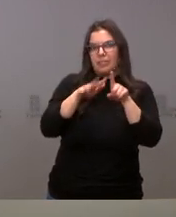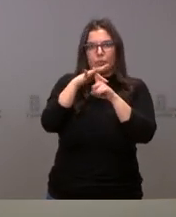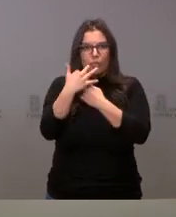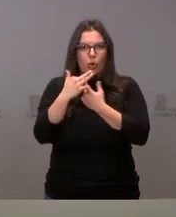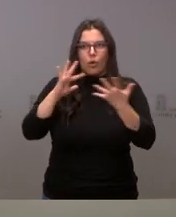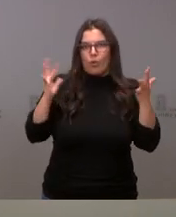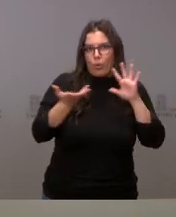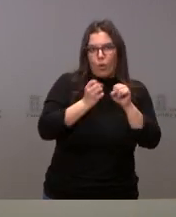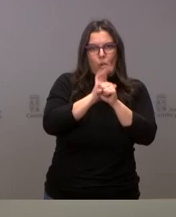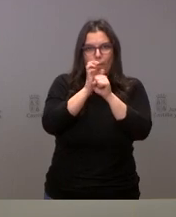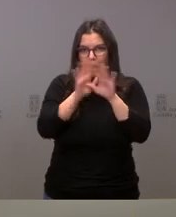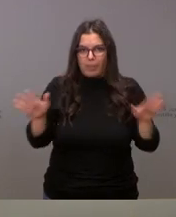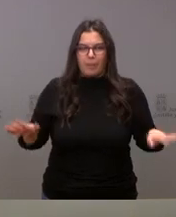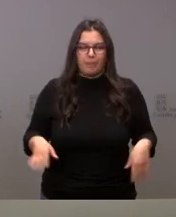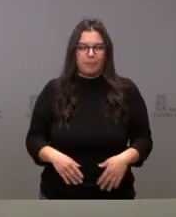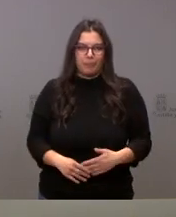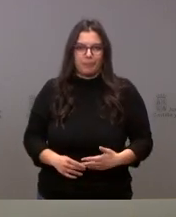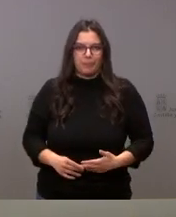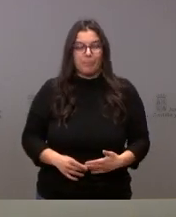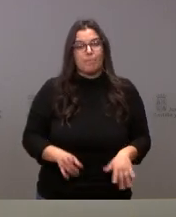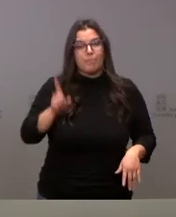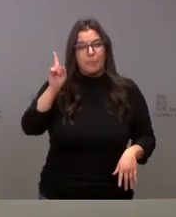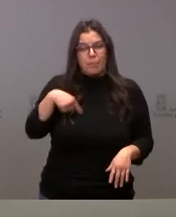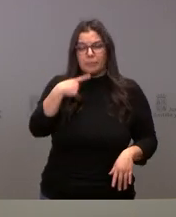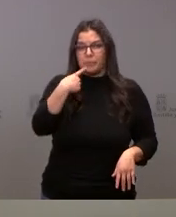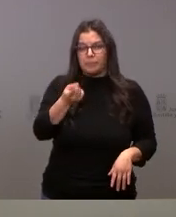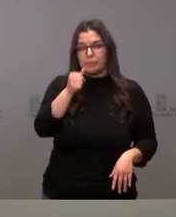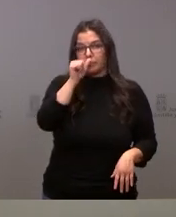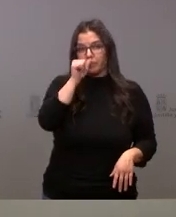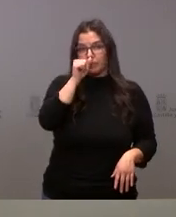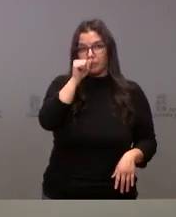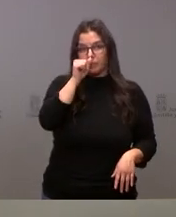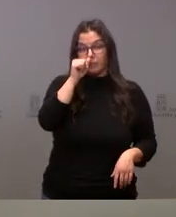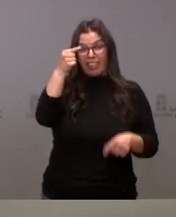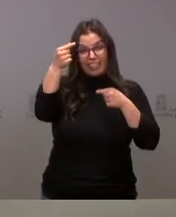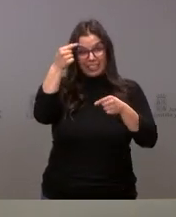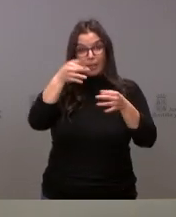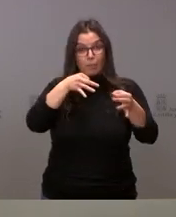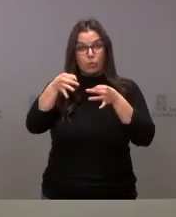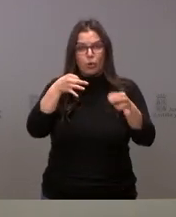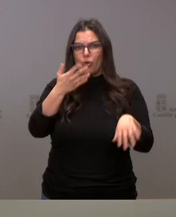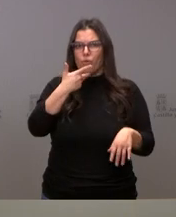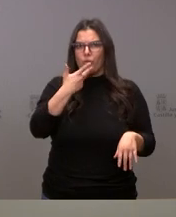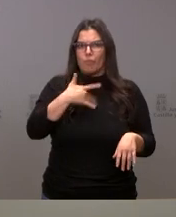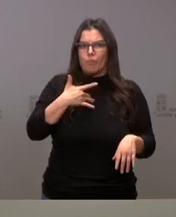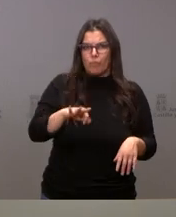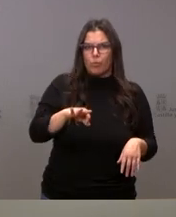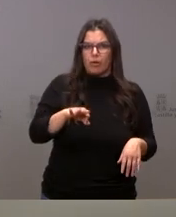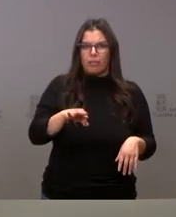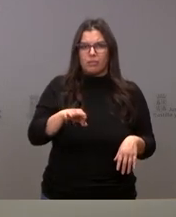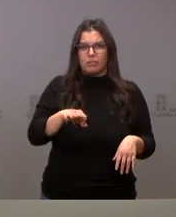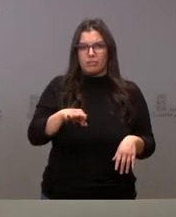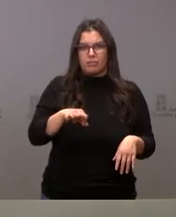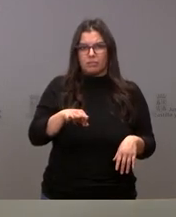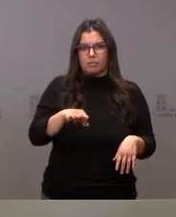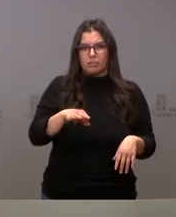evolución de la pandemia. Indicarles que se puede conocer con detalle el protocolo que, junto a